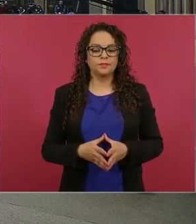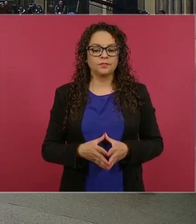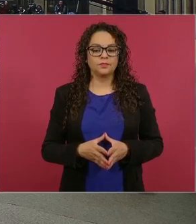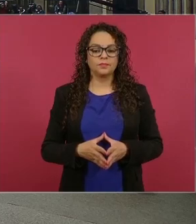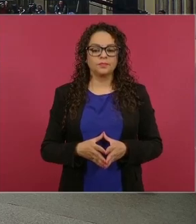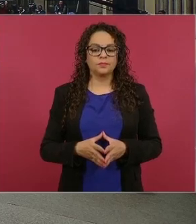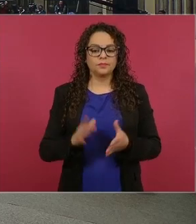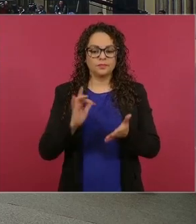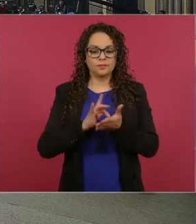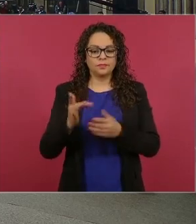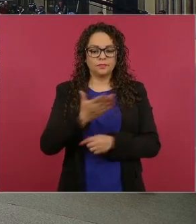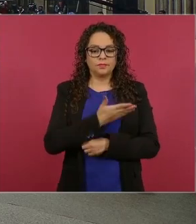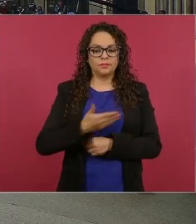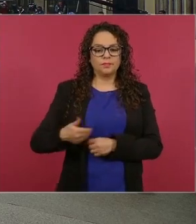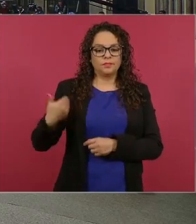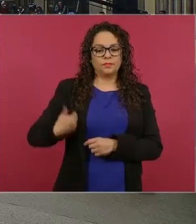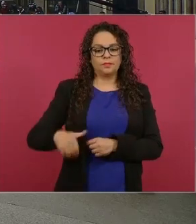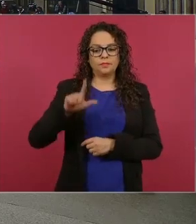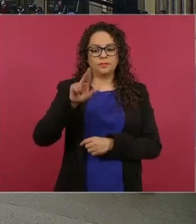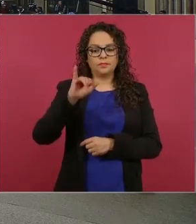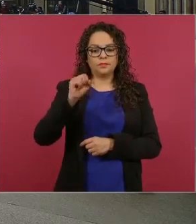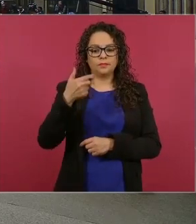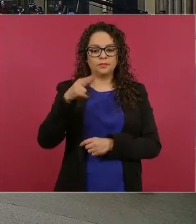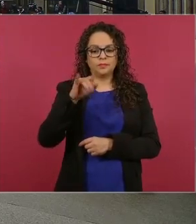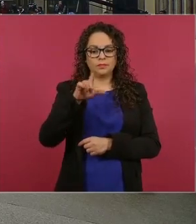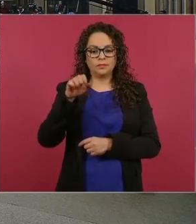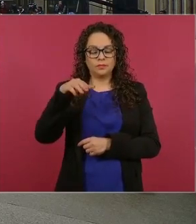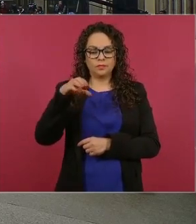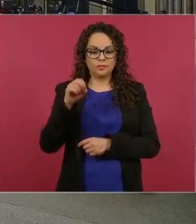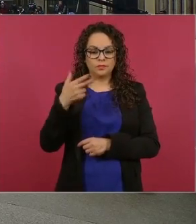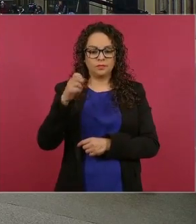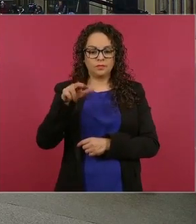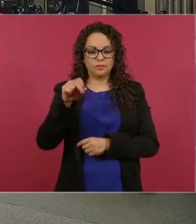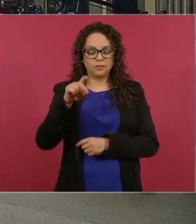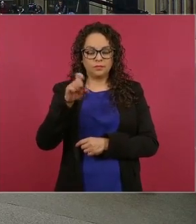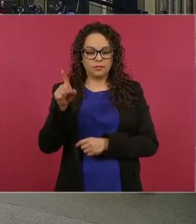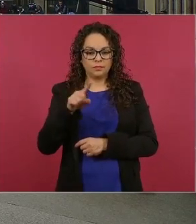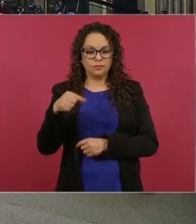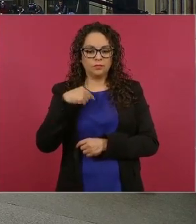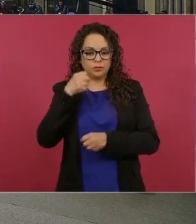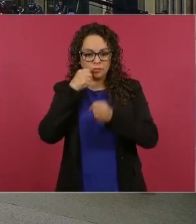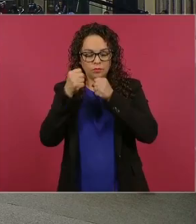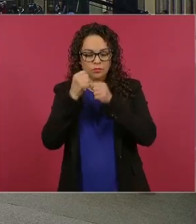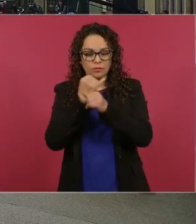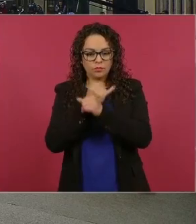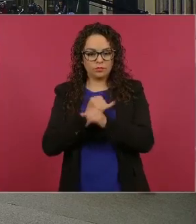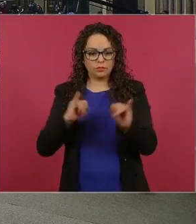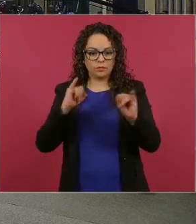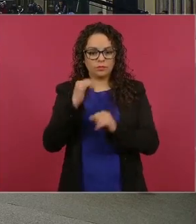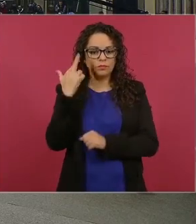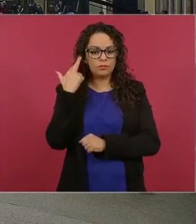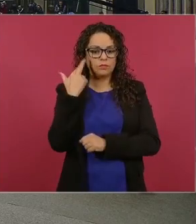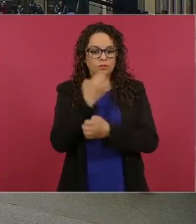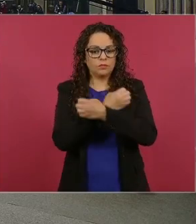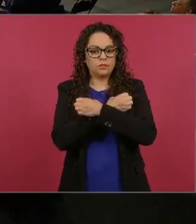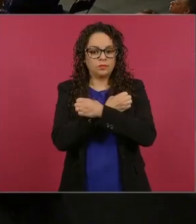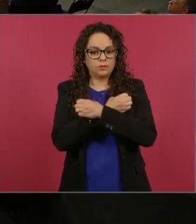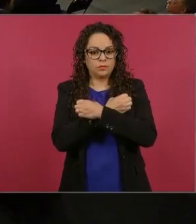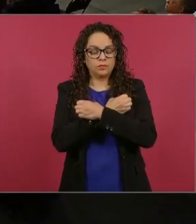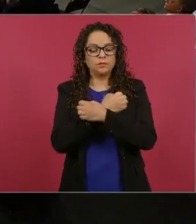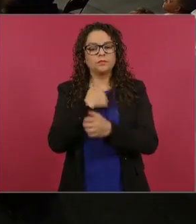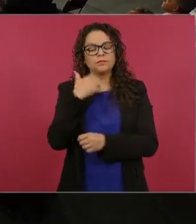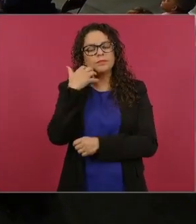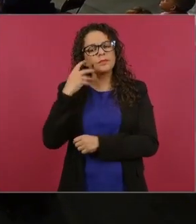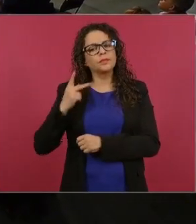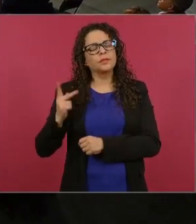Gracias, presidente. Luis Guillermo Hernández, periodista independiente y colaborador de Ciencensura Televisión y de Radio Educación también. Le